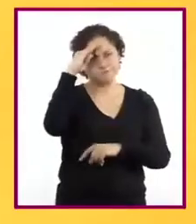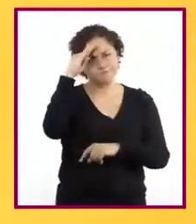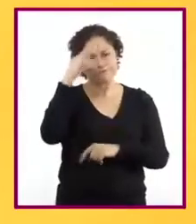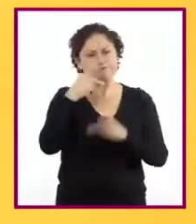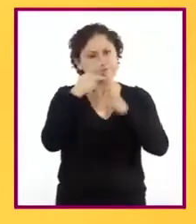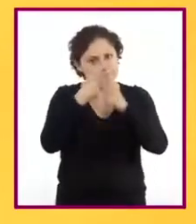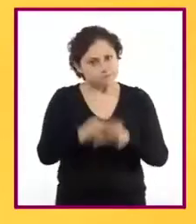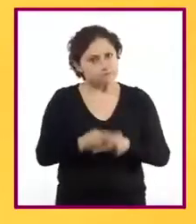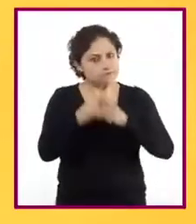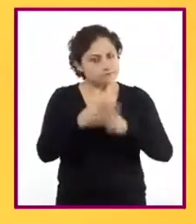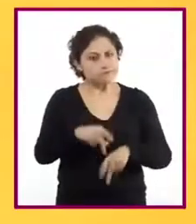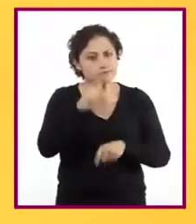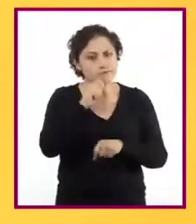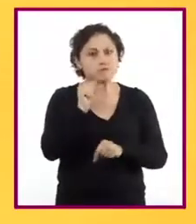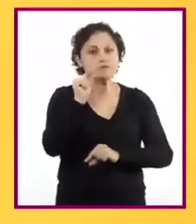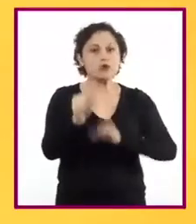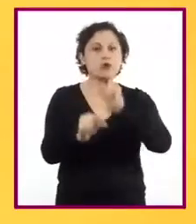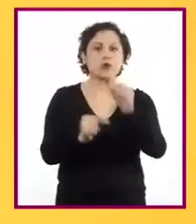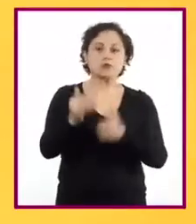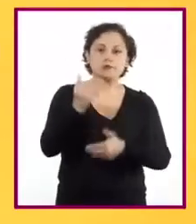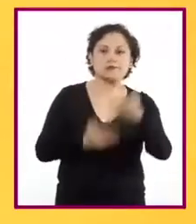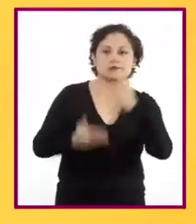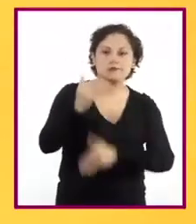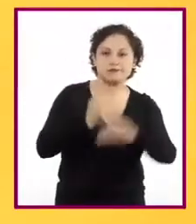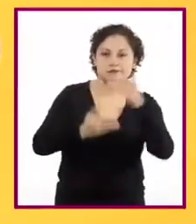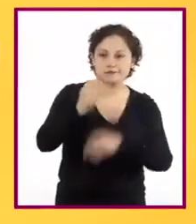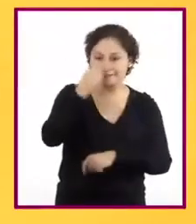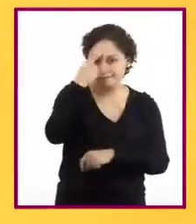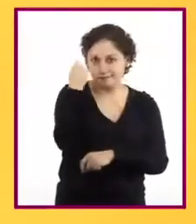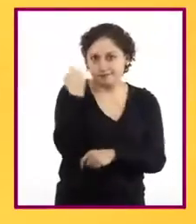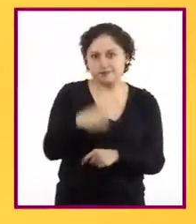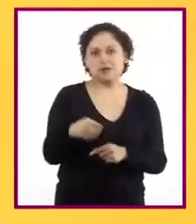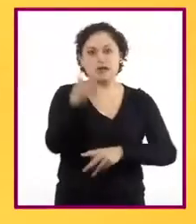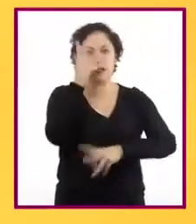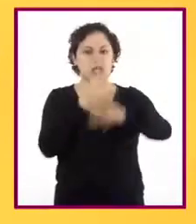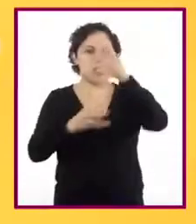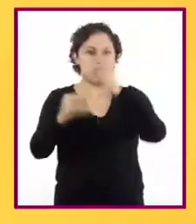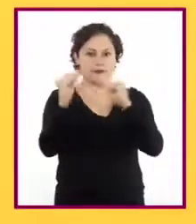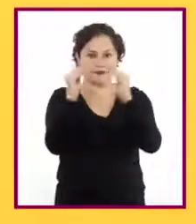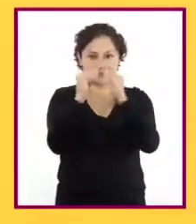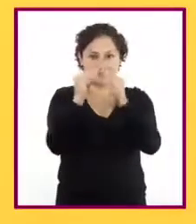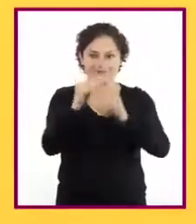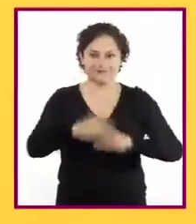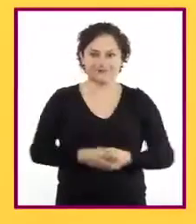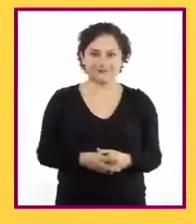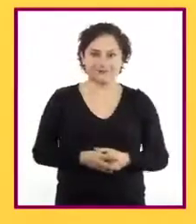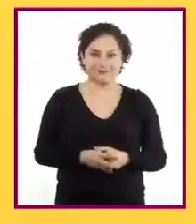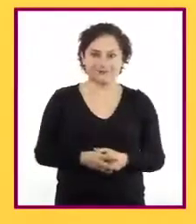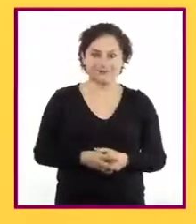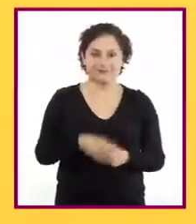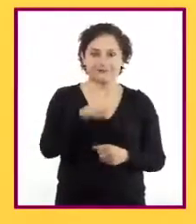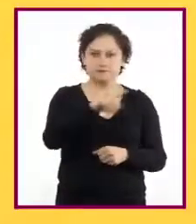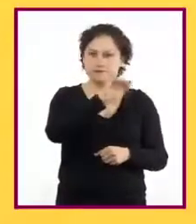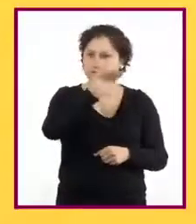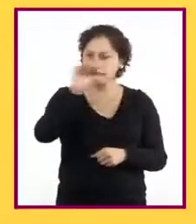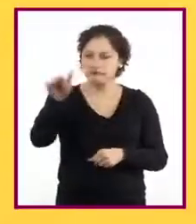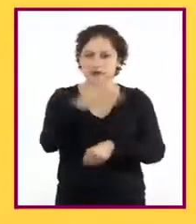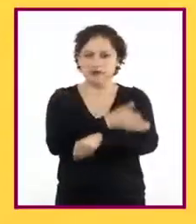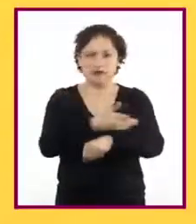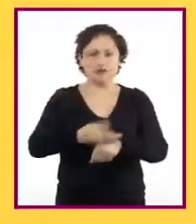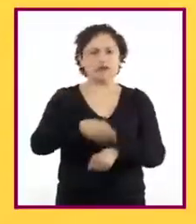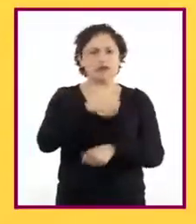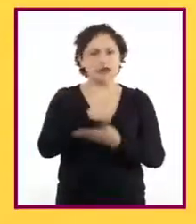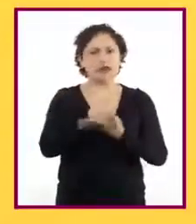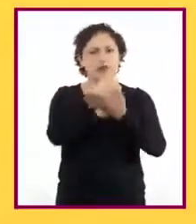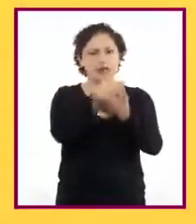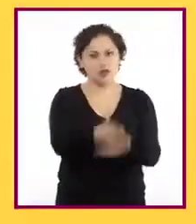De este modo lograrán avanzar mejor en esta nueva propuesta de educación a distancia. Pidan a su familia que colabore con